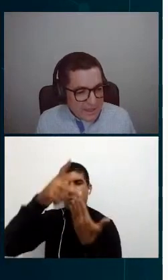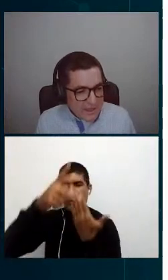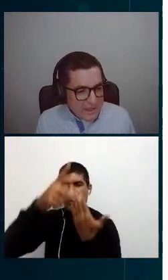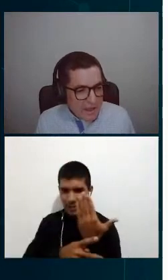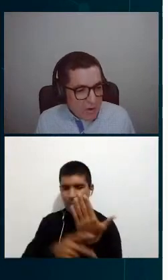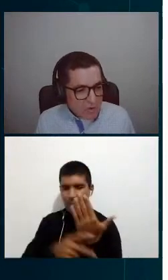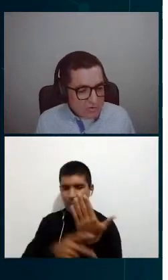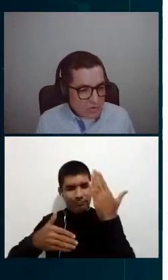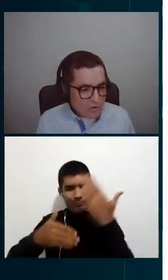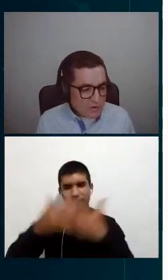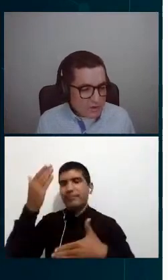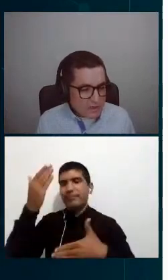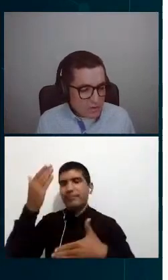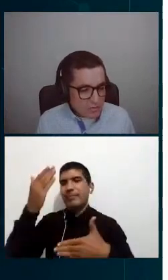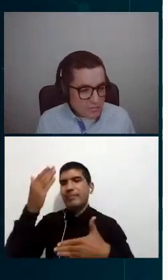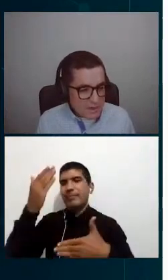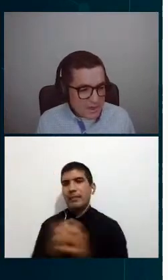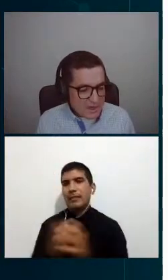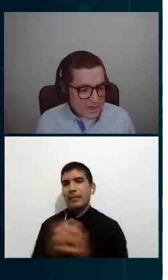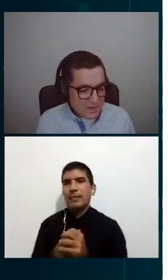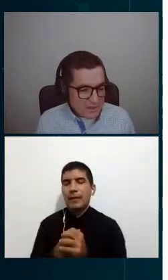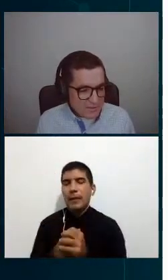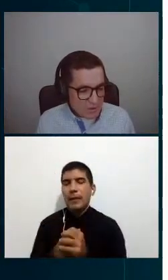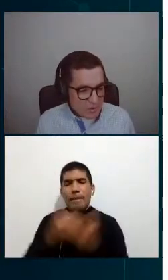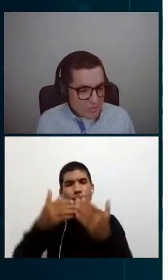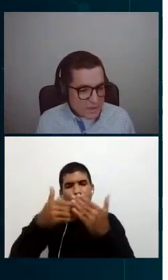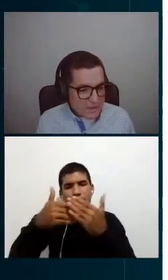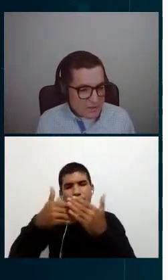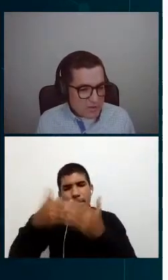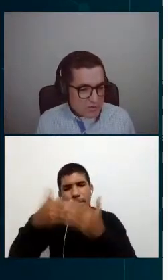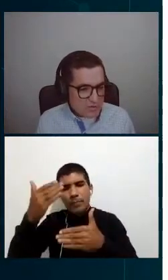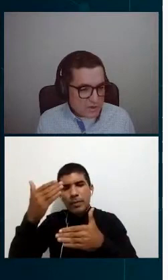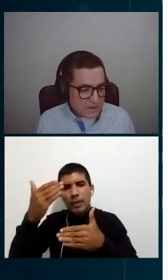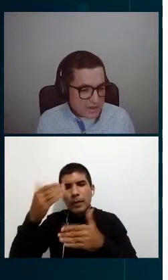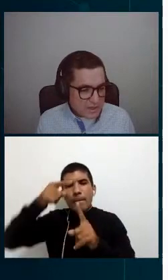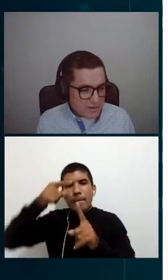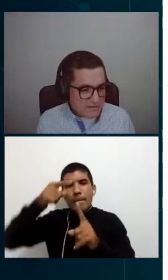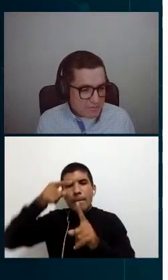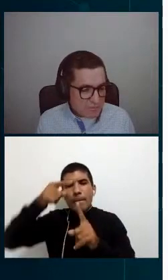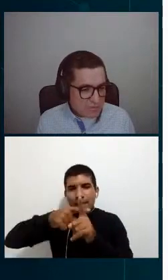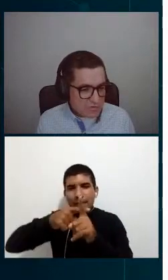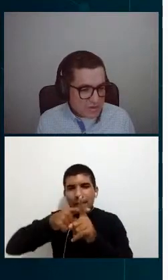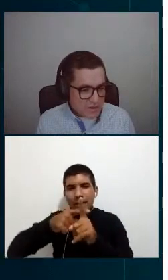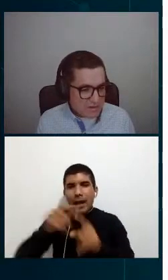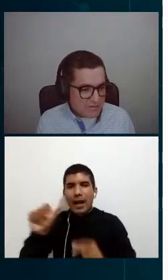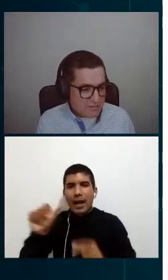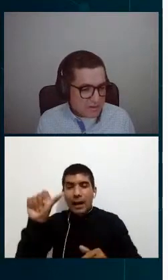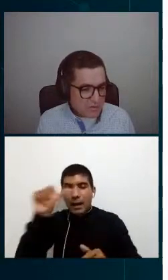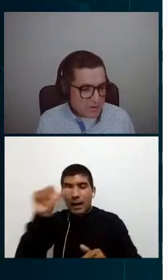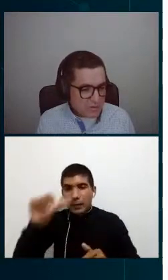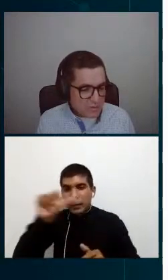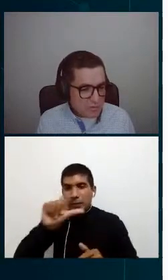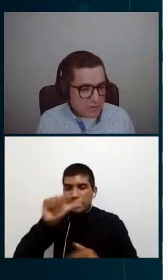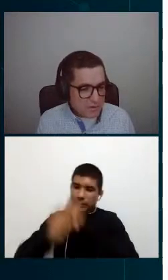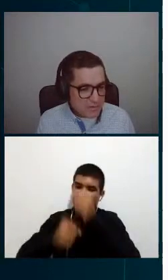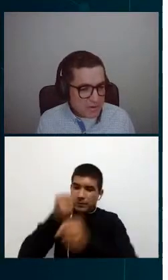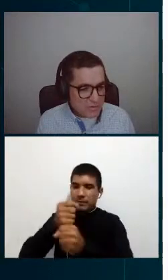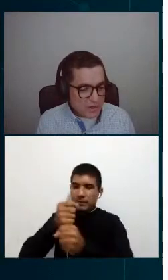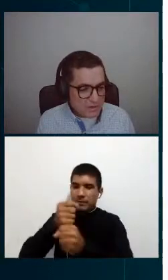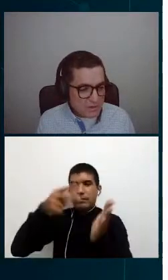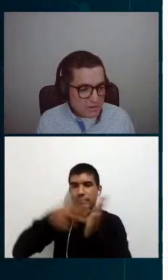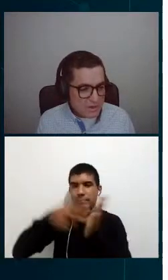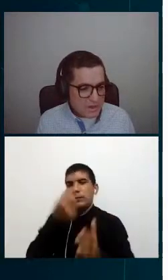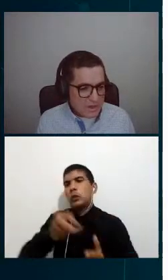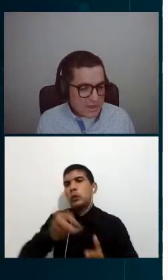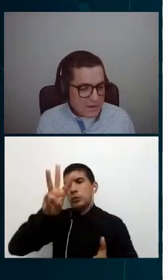en agosto de 2018 y estamos firmando, estuvimos firmando